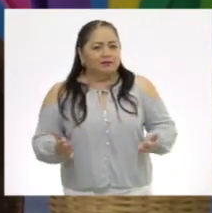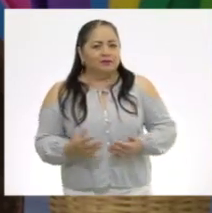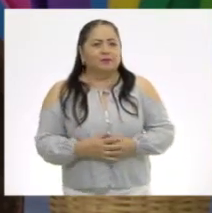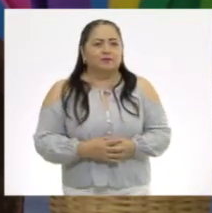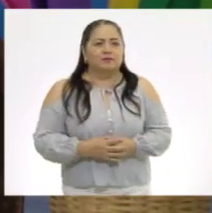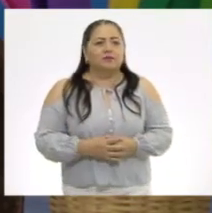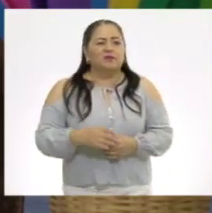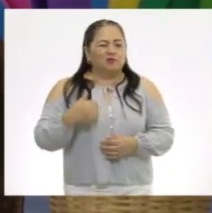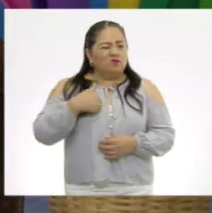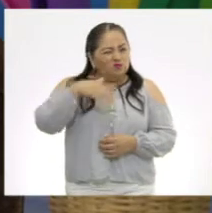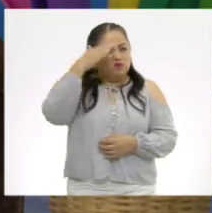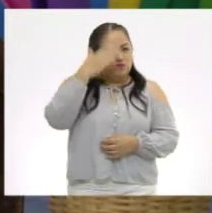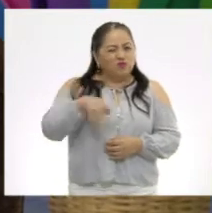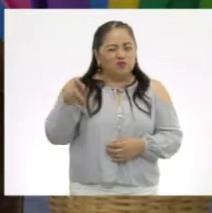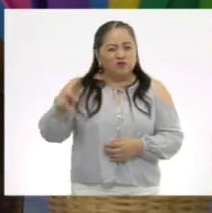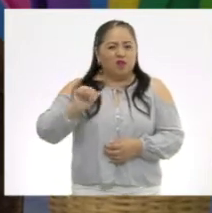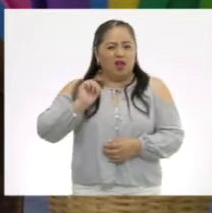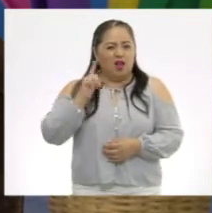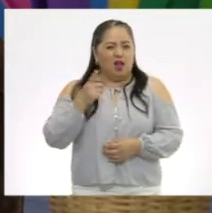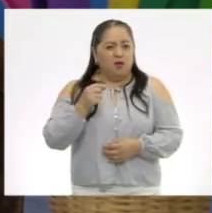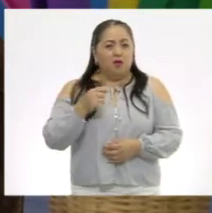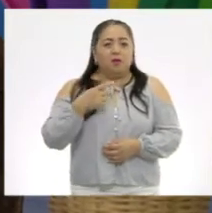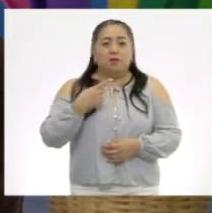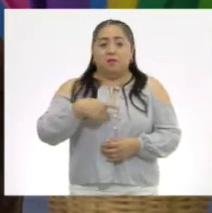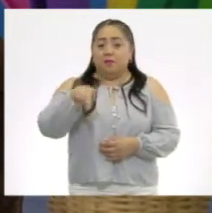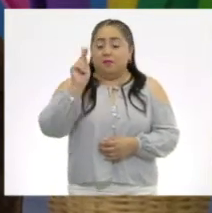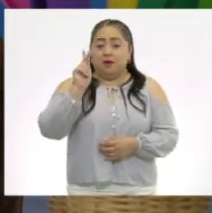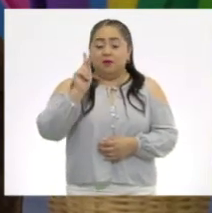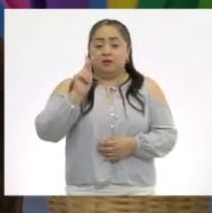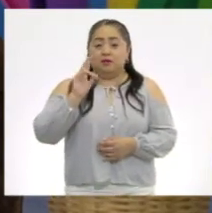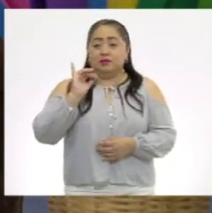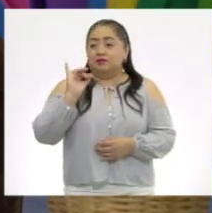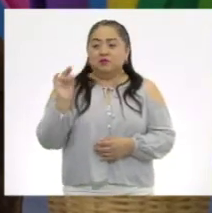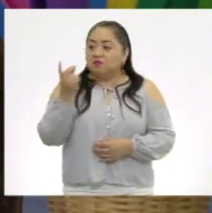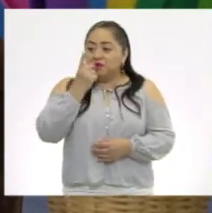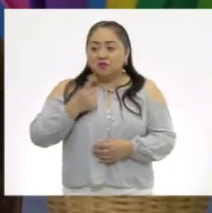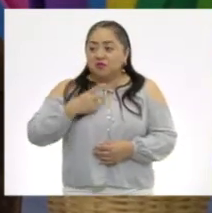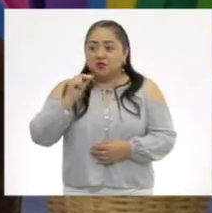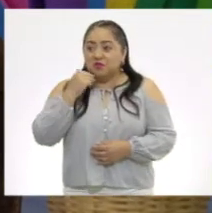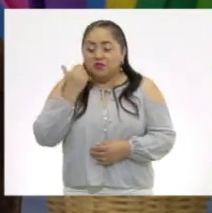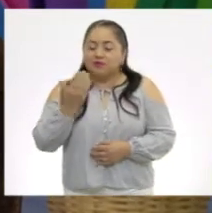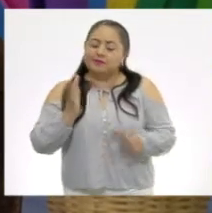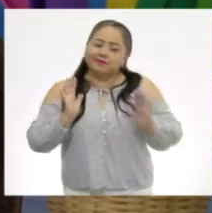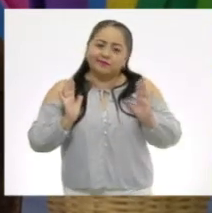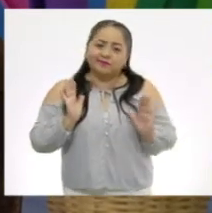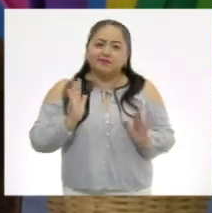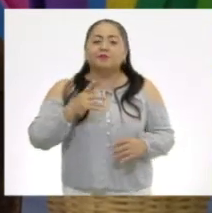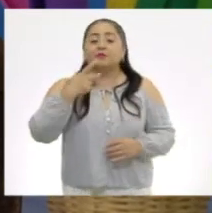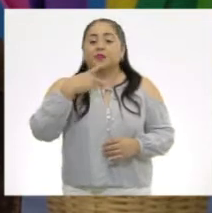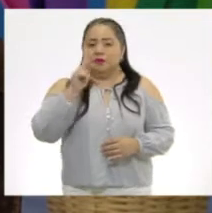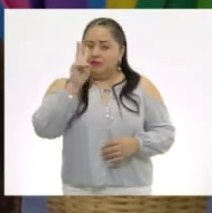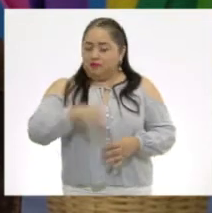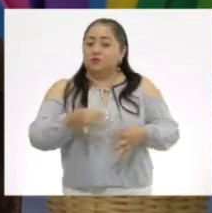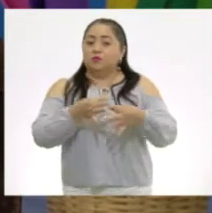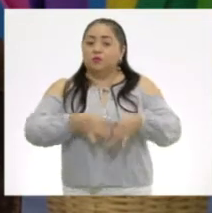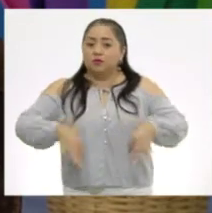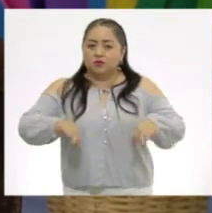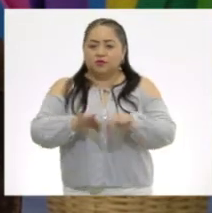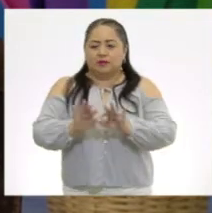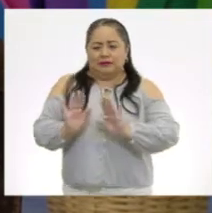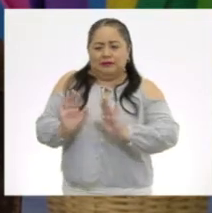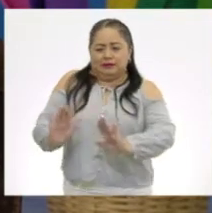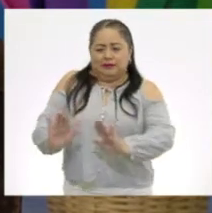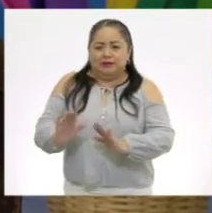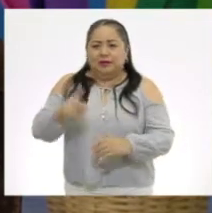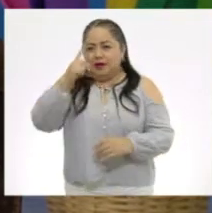Sé que tiene algo, pero está bien si por el momento no me quiere decir lo que le pasa. También es muy importante darle un espacio